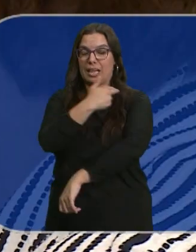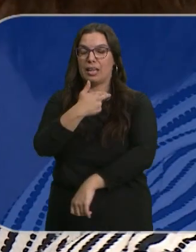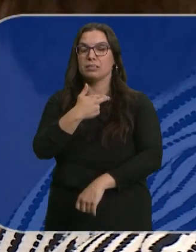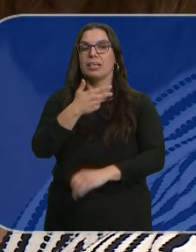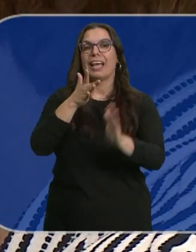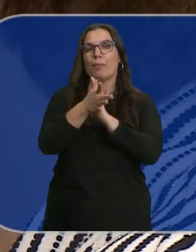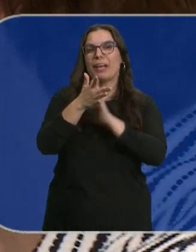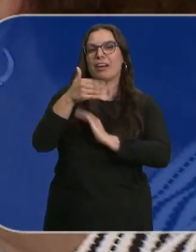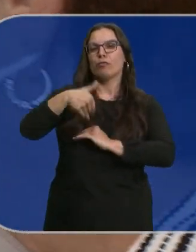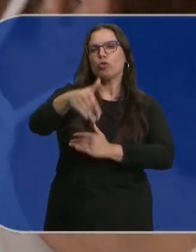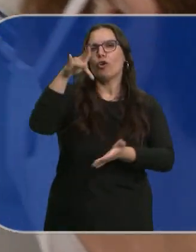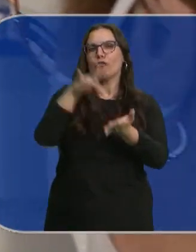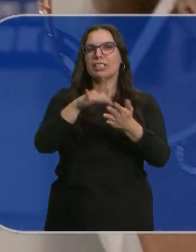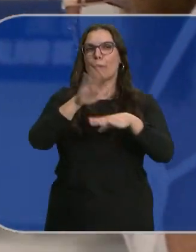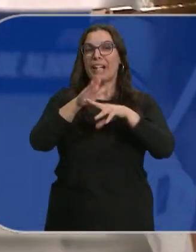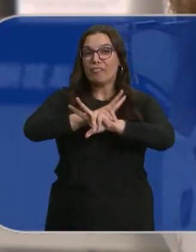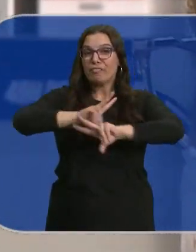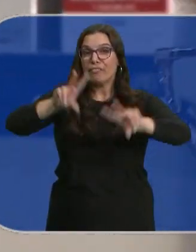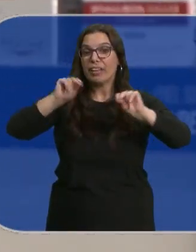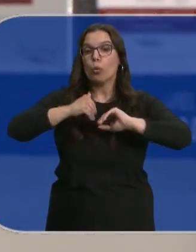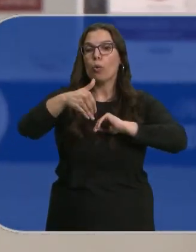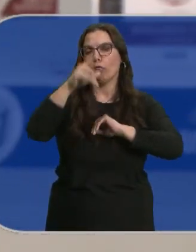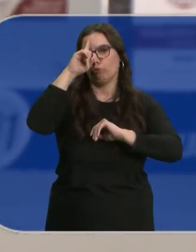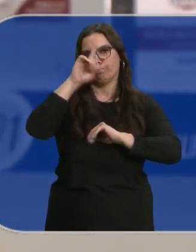ha evitado dar una fecha concreta para despedirnos de ellas.